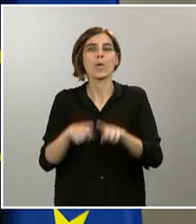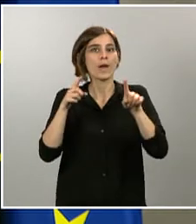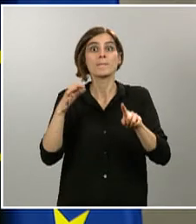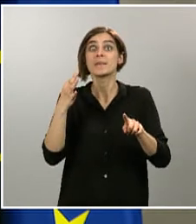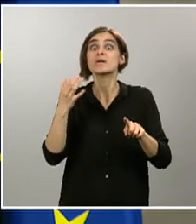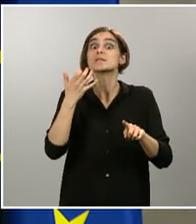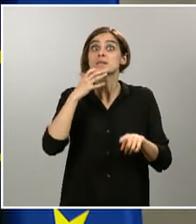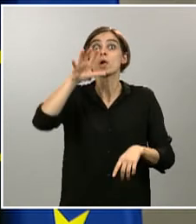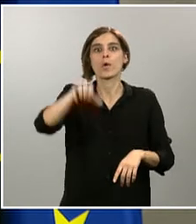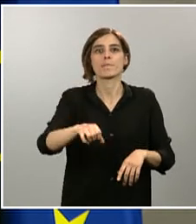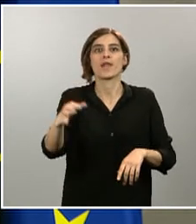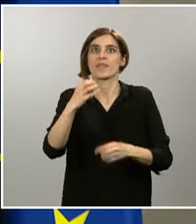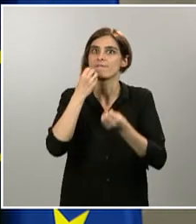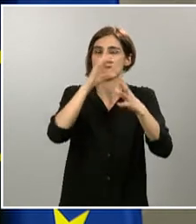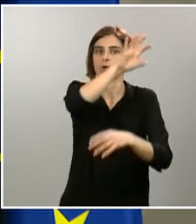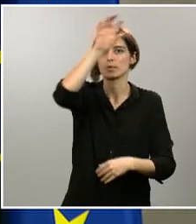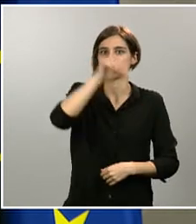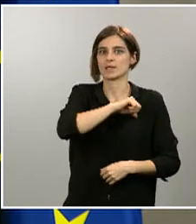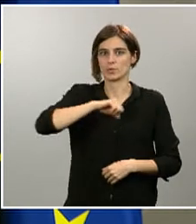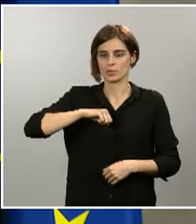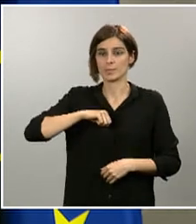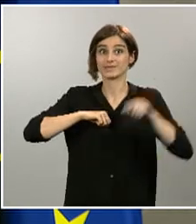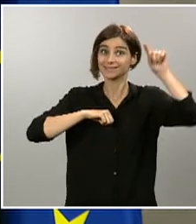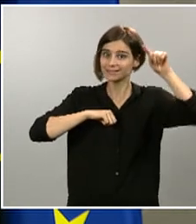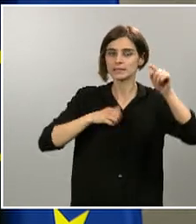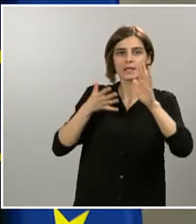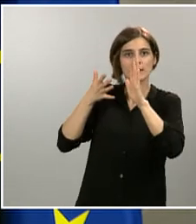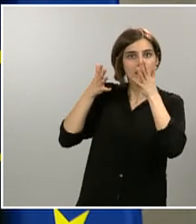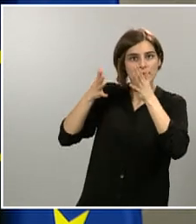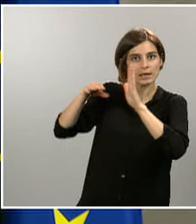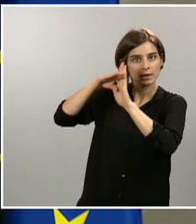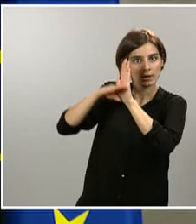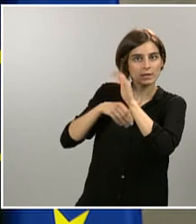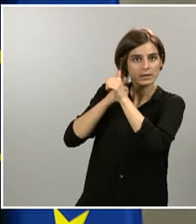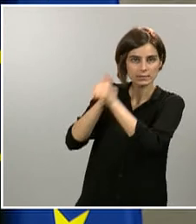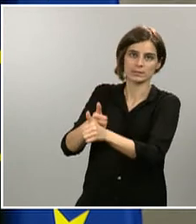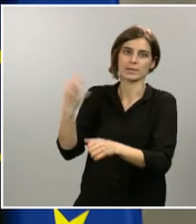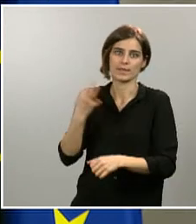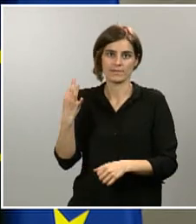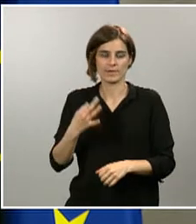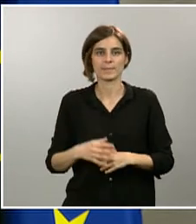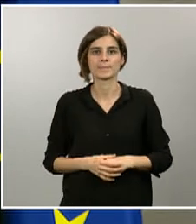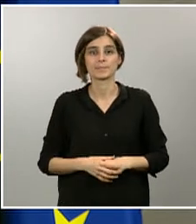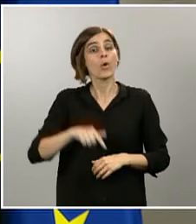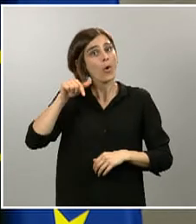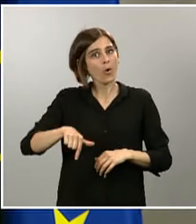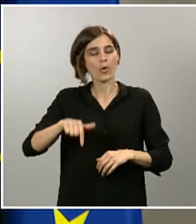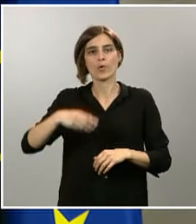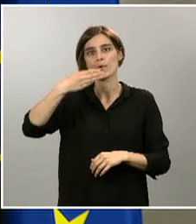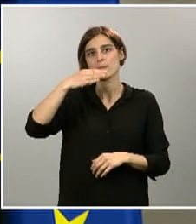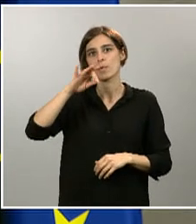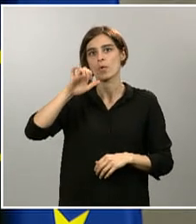autónomas y seguir las indicaciones que ellas les den. Es una instrucción, indico, que hemos publicado hoy en el Boletín Oficial del Estado.